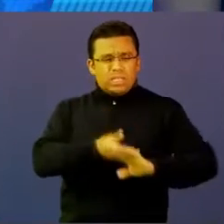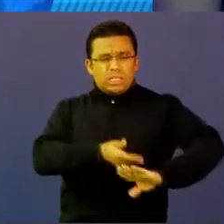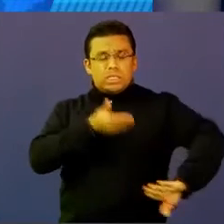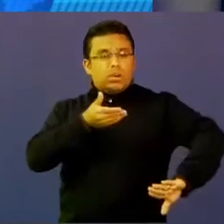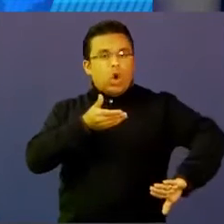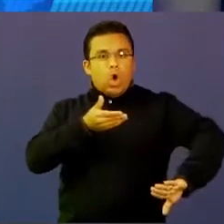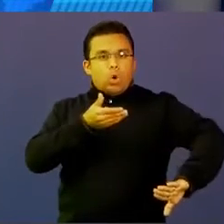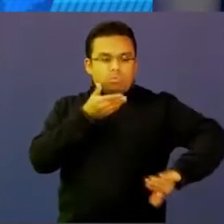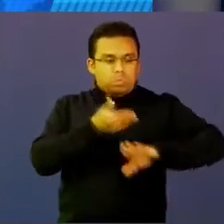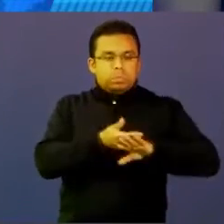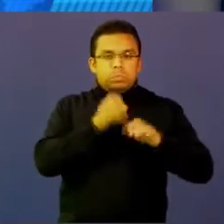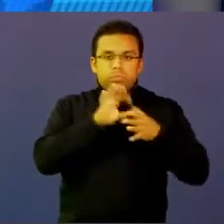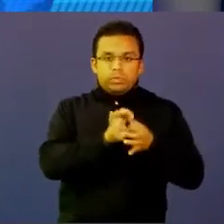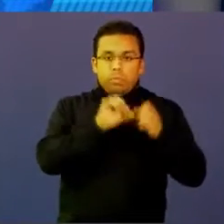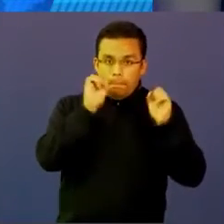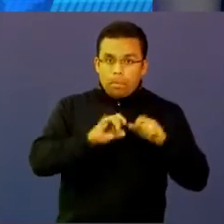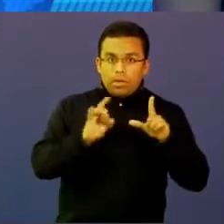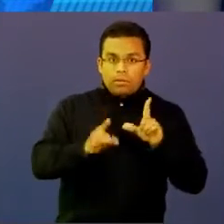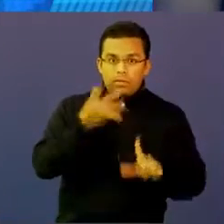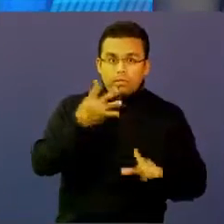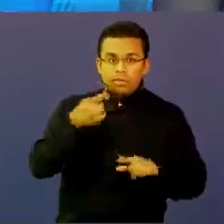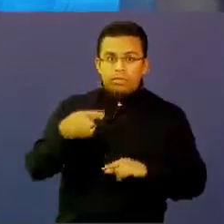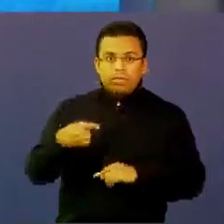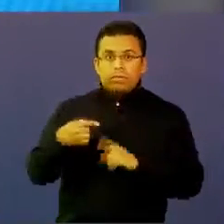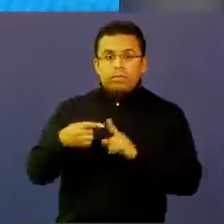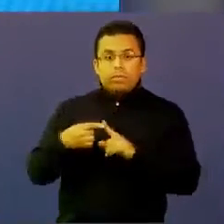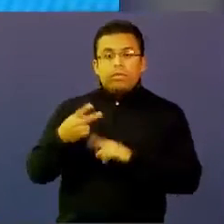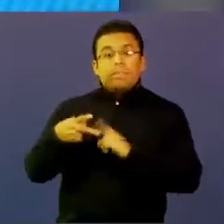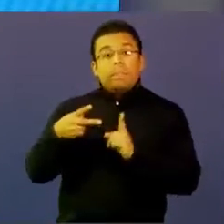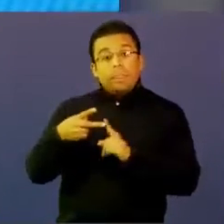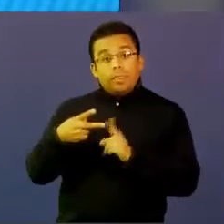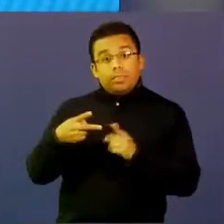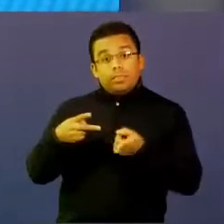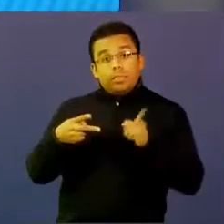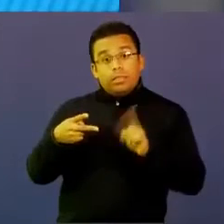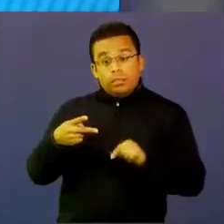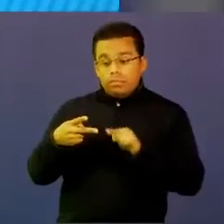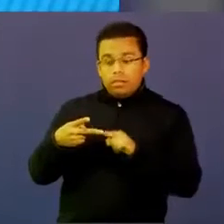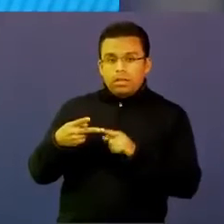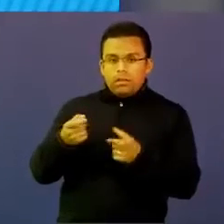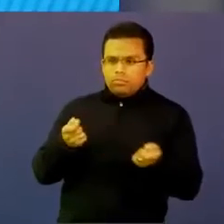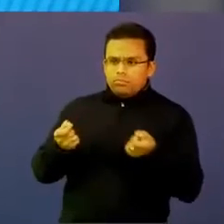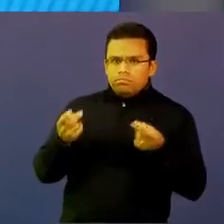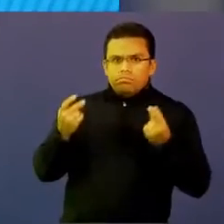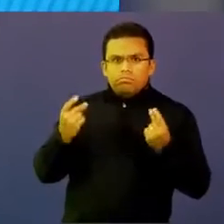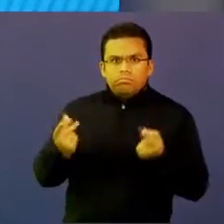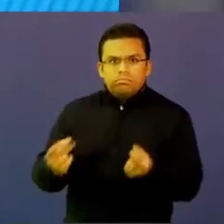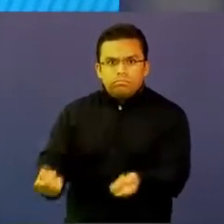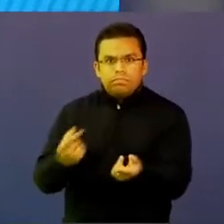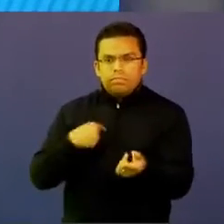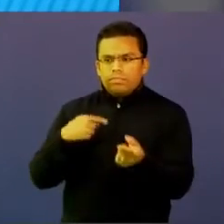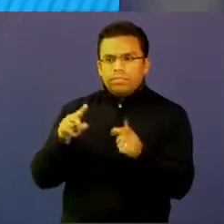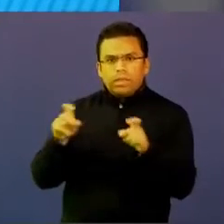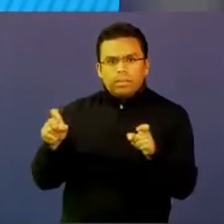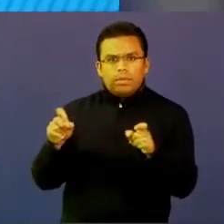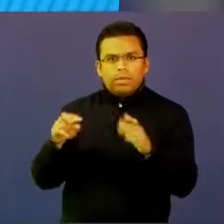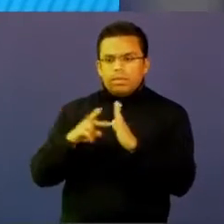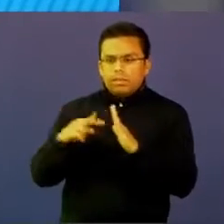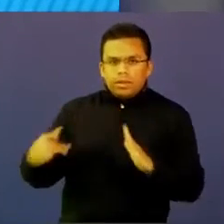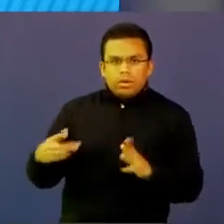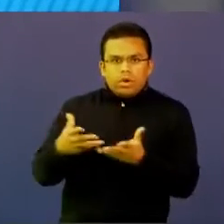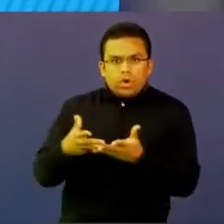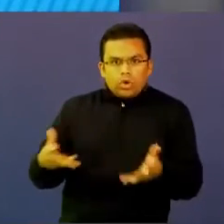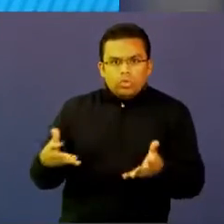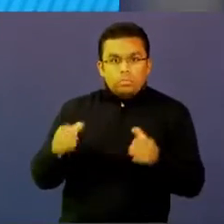Cerrar una brecha implica acelerar procesos, dominar tecnologías y en ese ejercicio